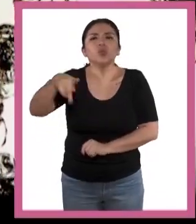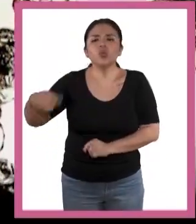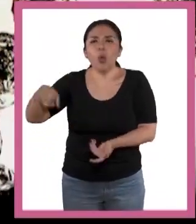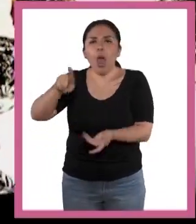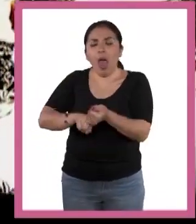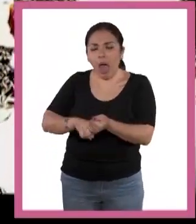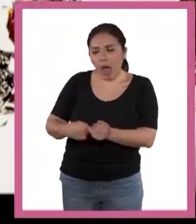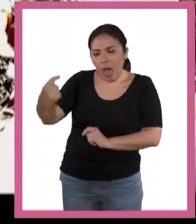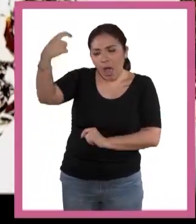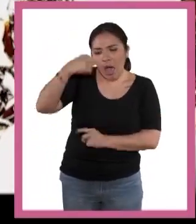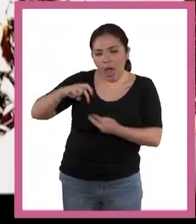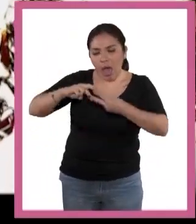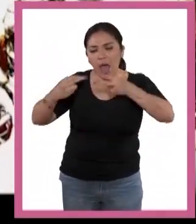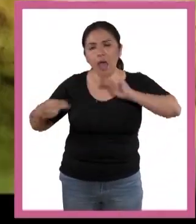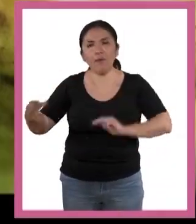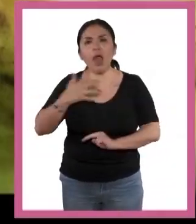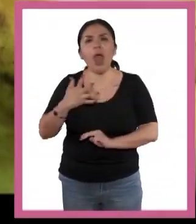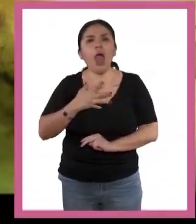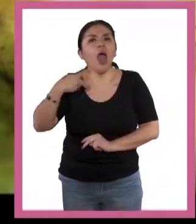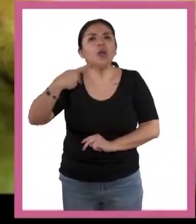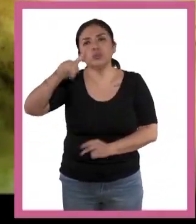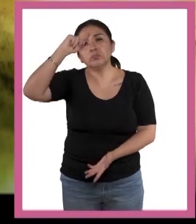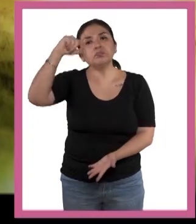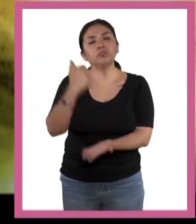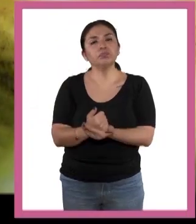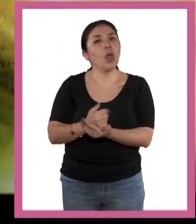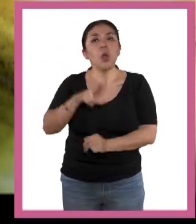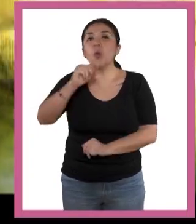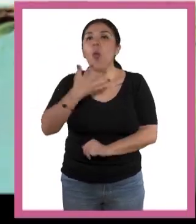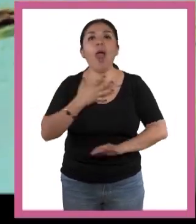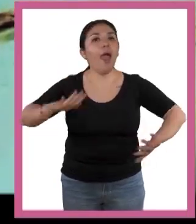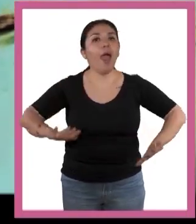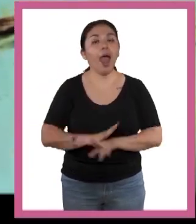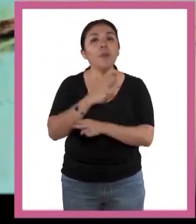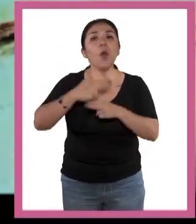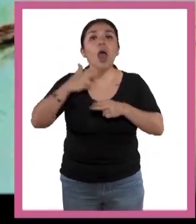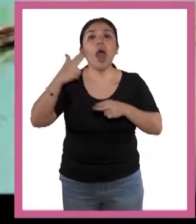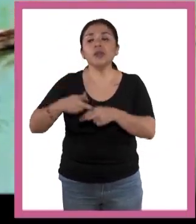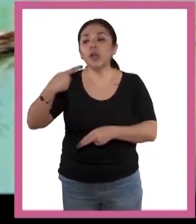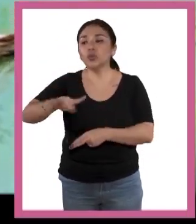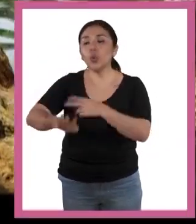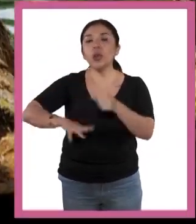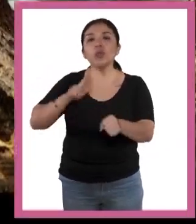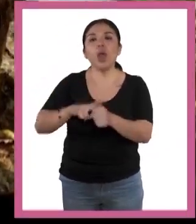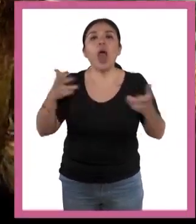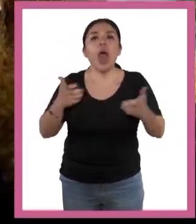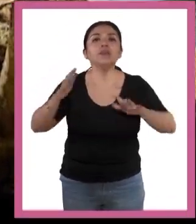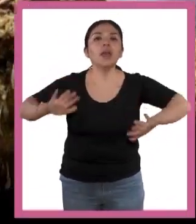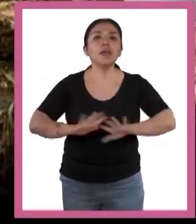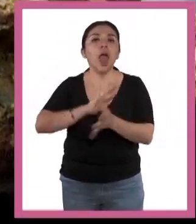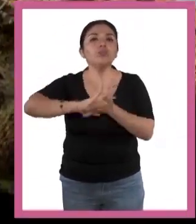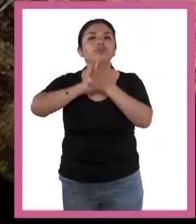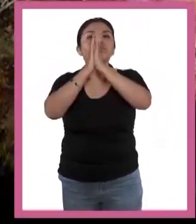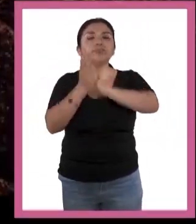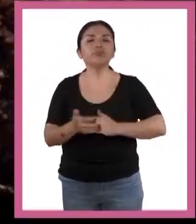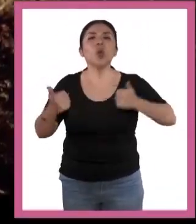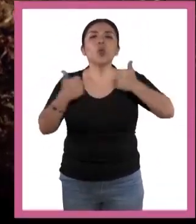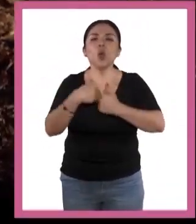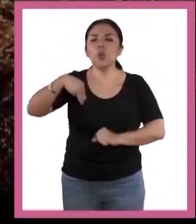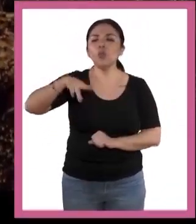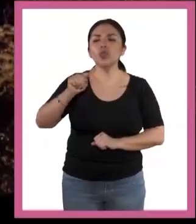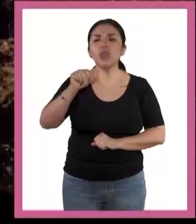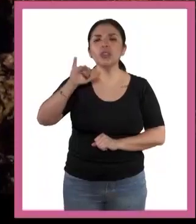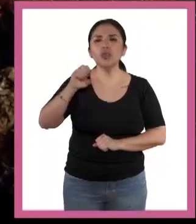comportamientos natos impresos que no varían hasta que la selección natural los modifica, por mutaciones o por